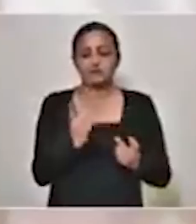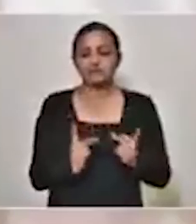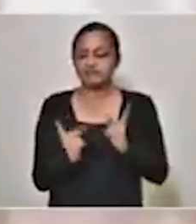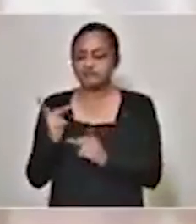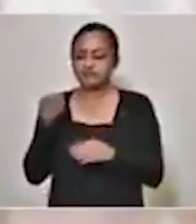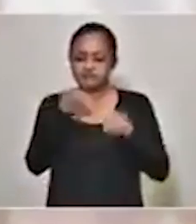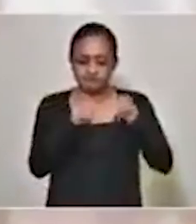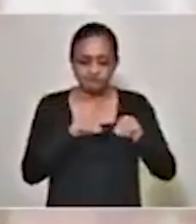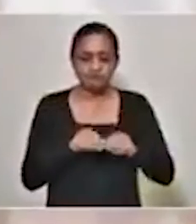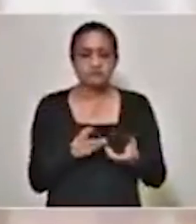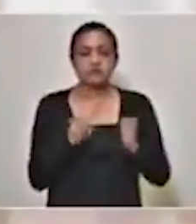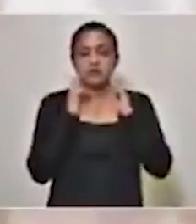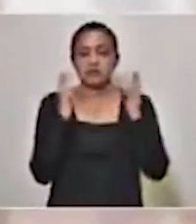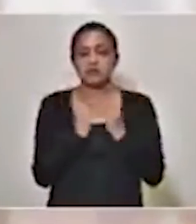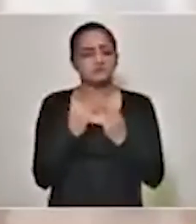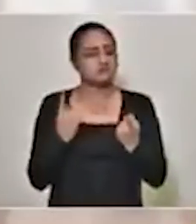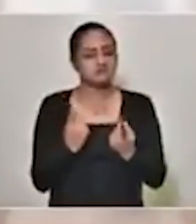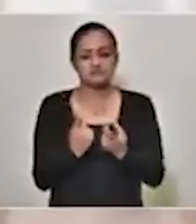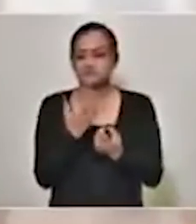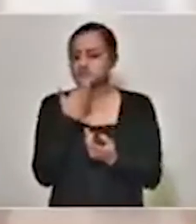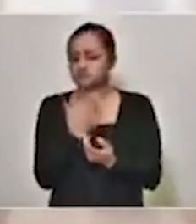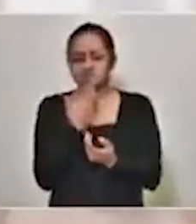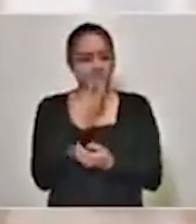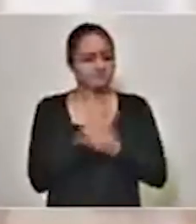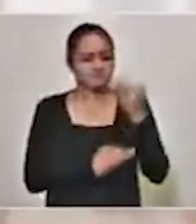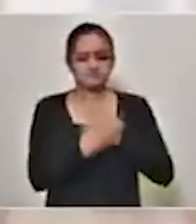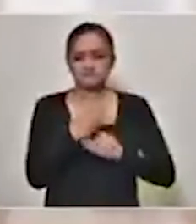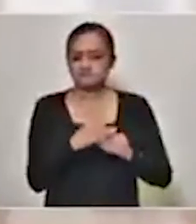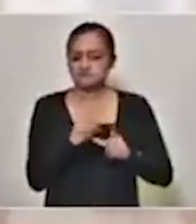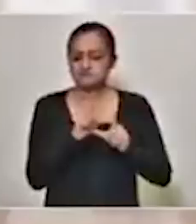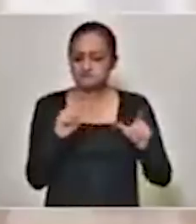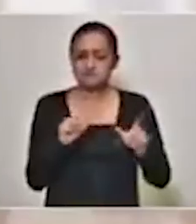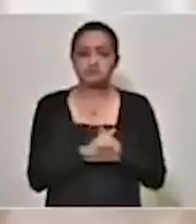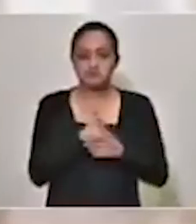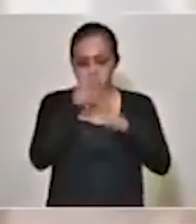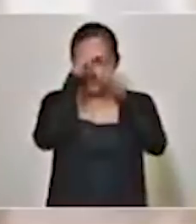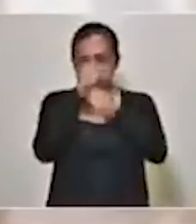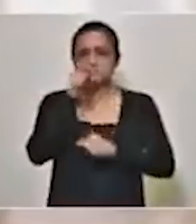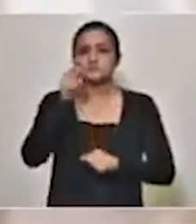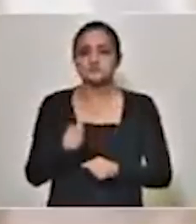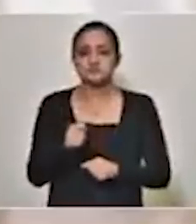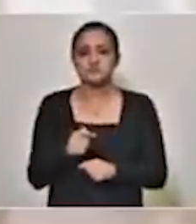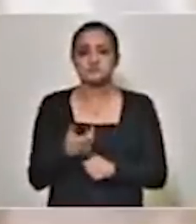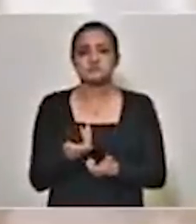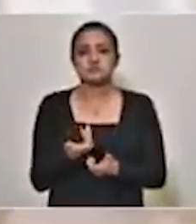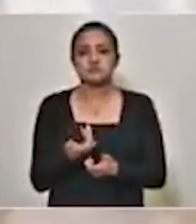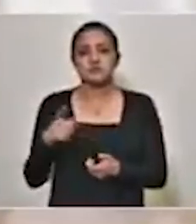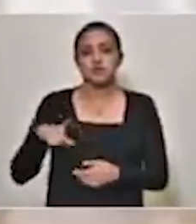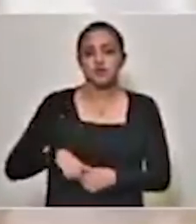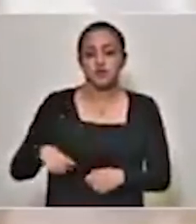fue una reunión muy ágil, muy efectiva, y los acuerdos fueron entre